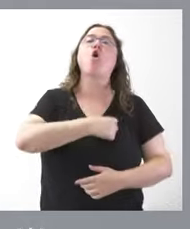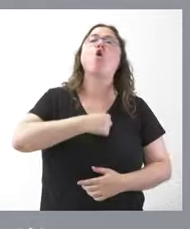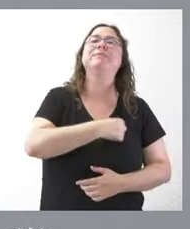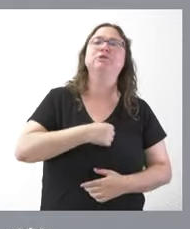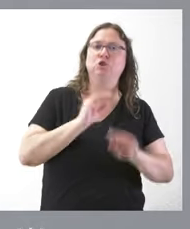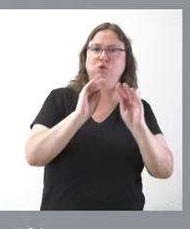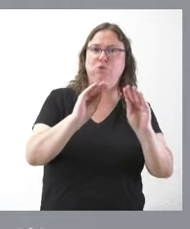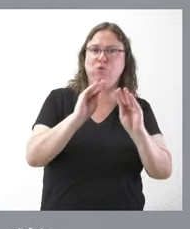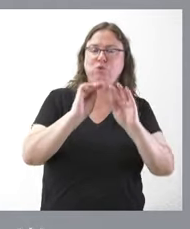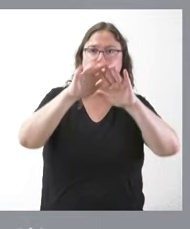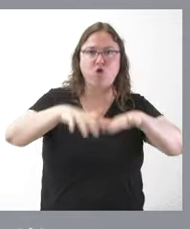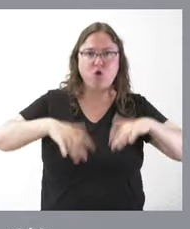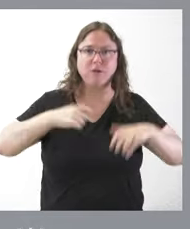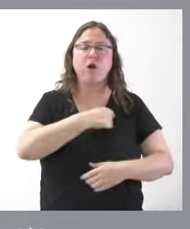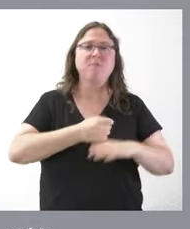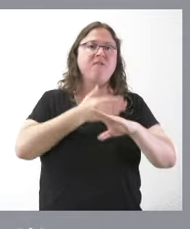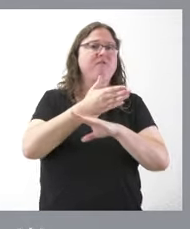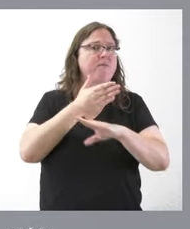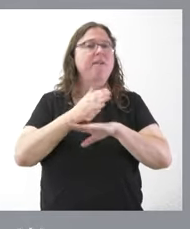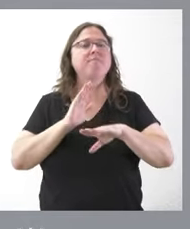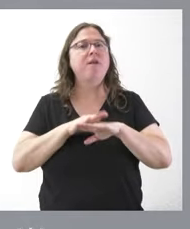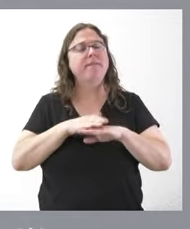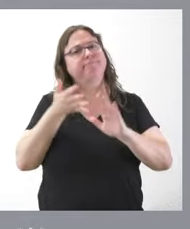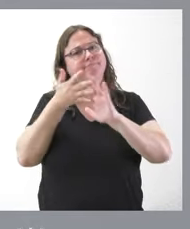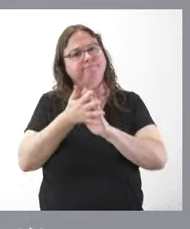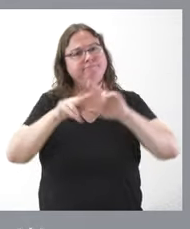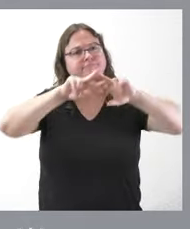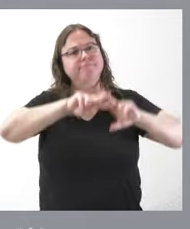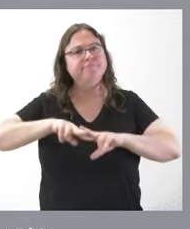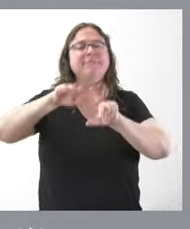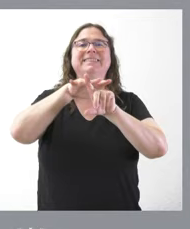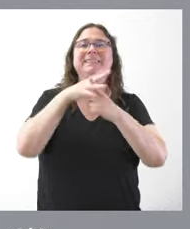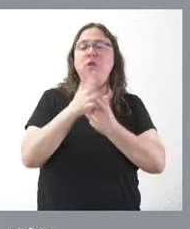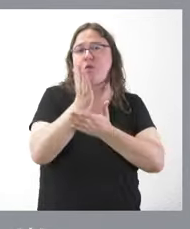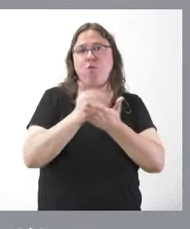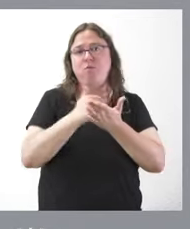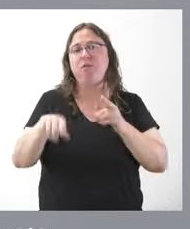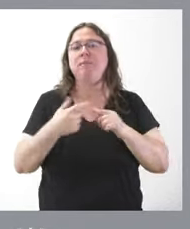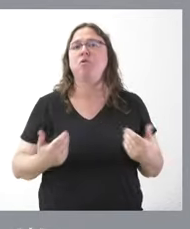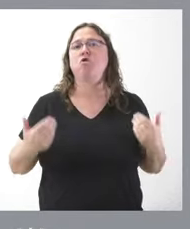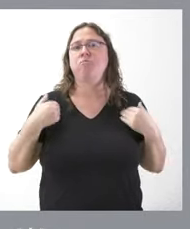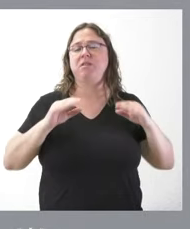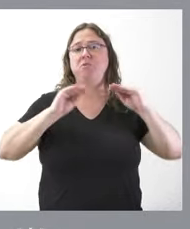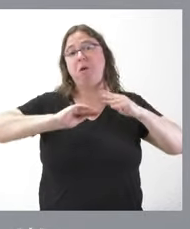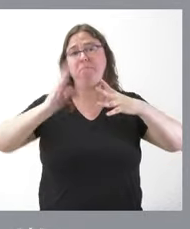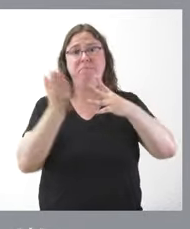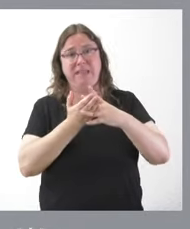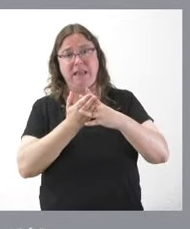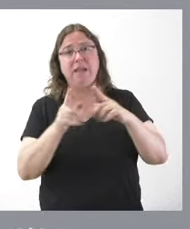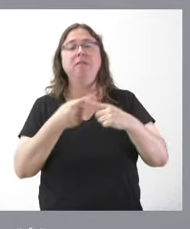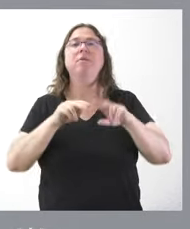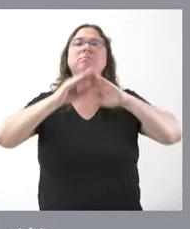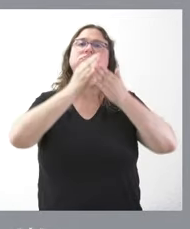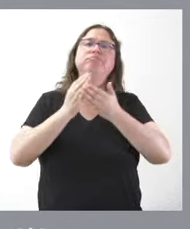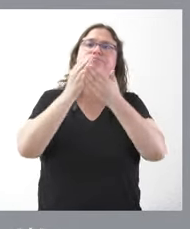de las Cortes de Castilla y León para analizar la situación de la comunidad y sus respectivas competencias a mitad de legislatura y analizar, por tanto,